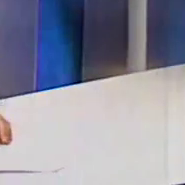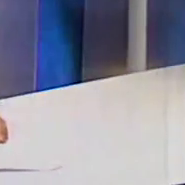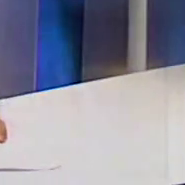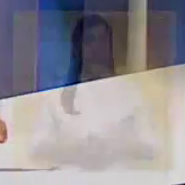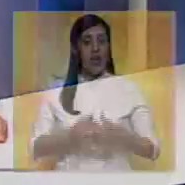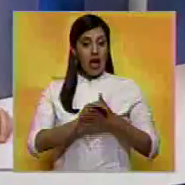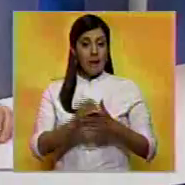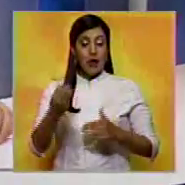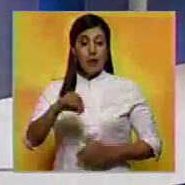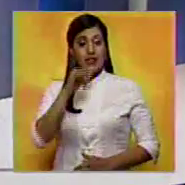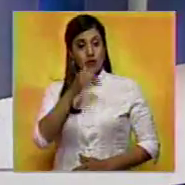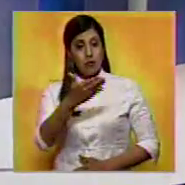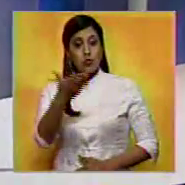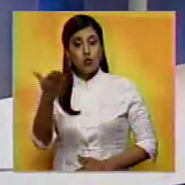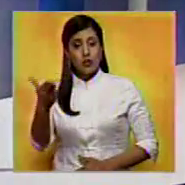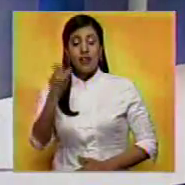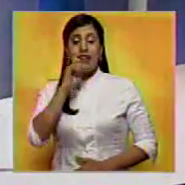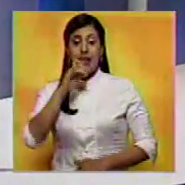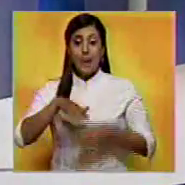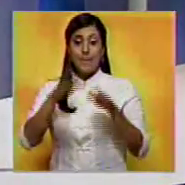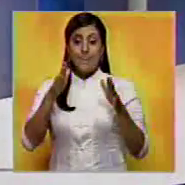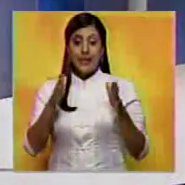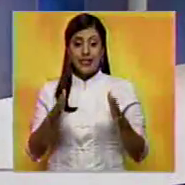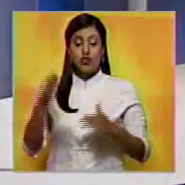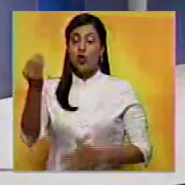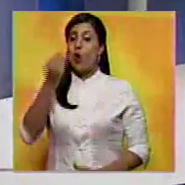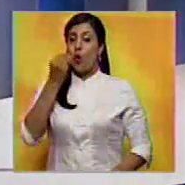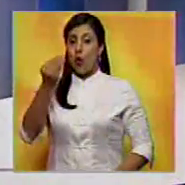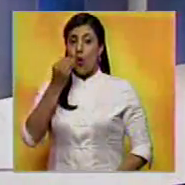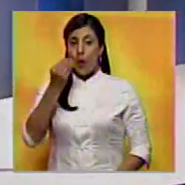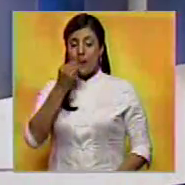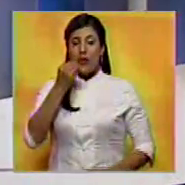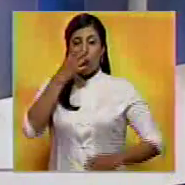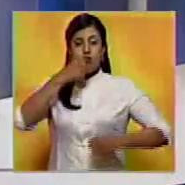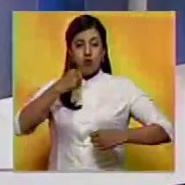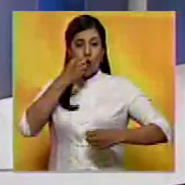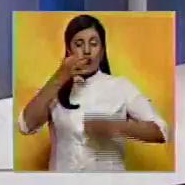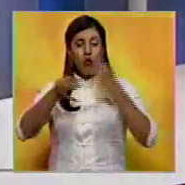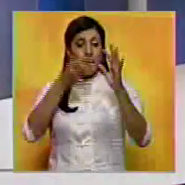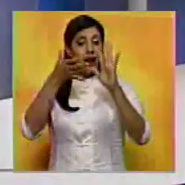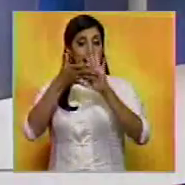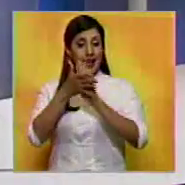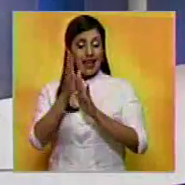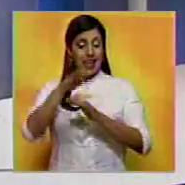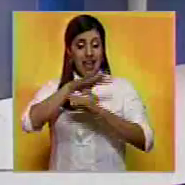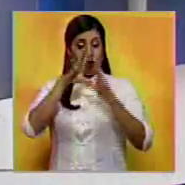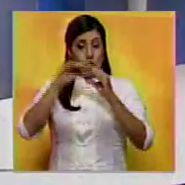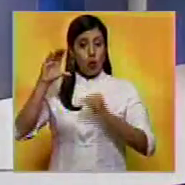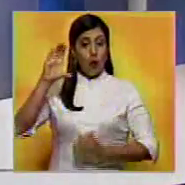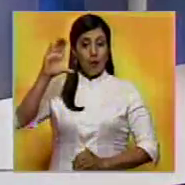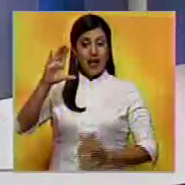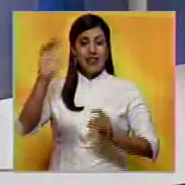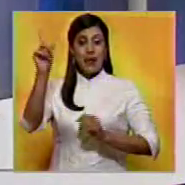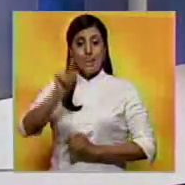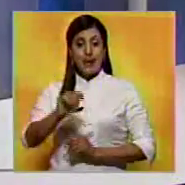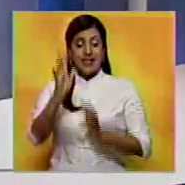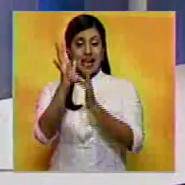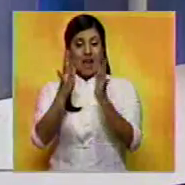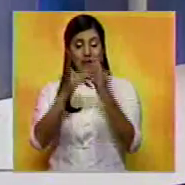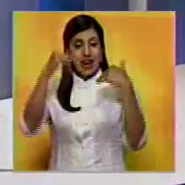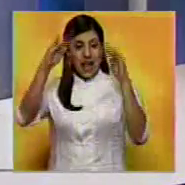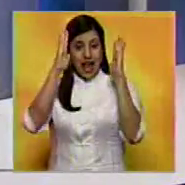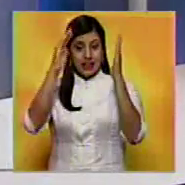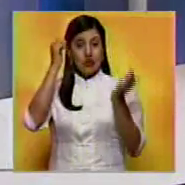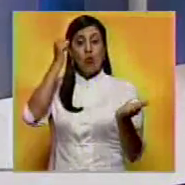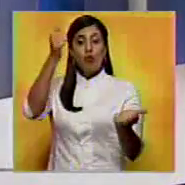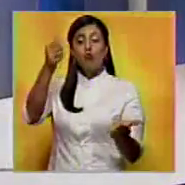Amigos, continuamos con las informaciones. El ministro de Alimentación, Rodolfo Marco Torres, informó que a nivel nacional en el mes de abril se han atendido a través de